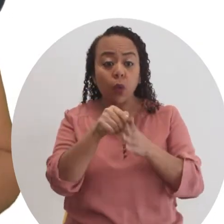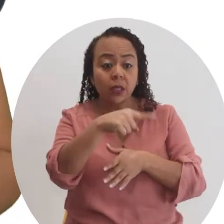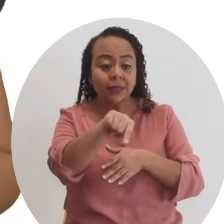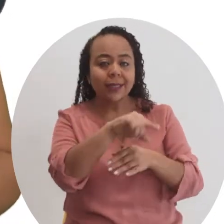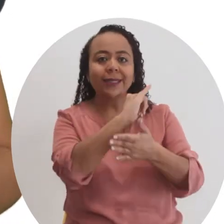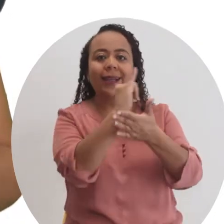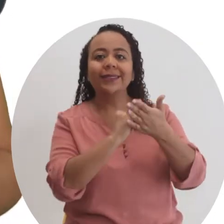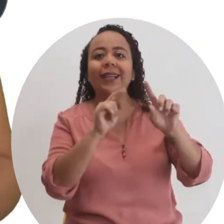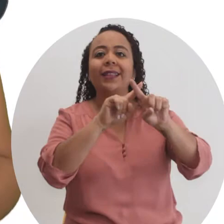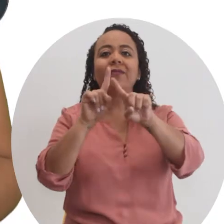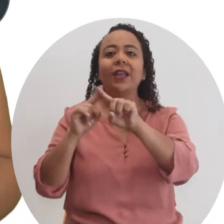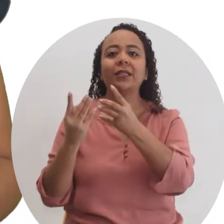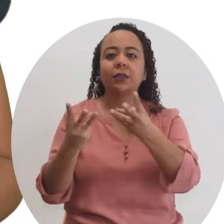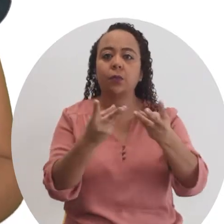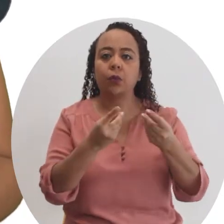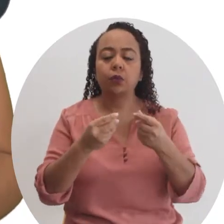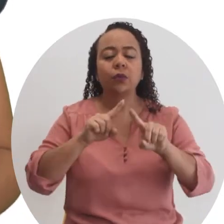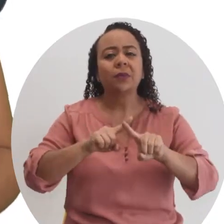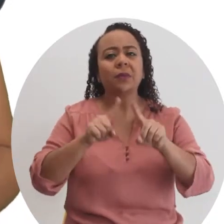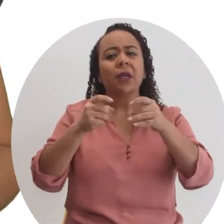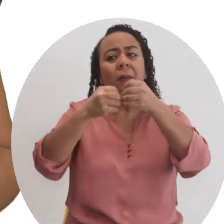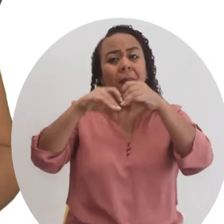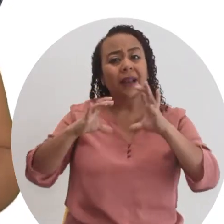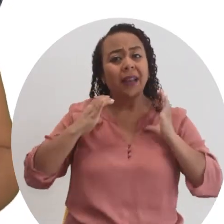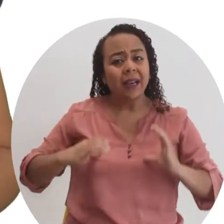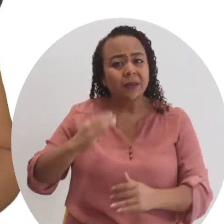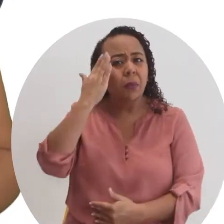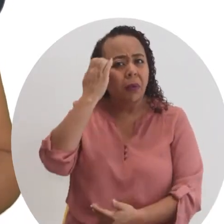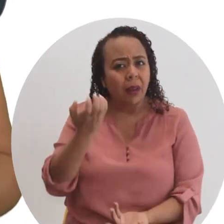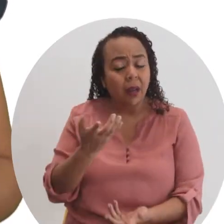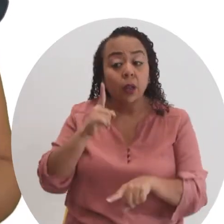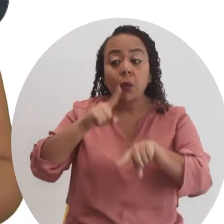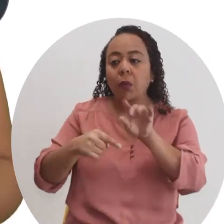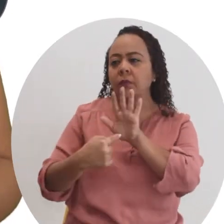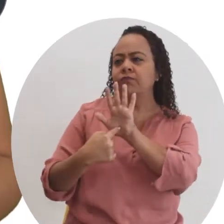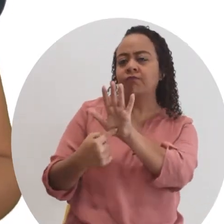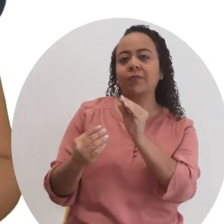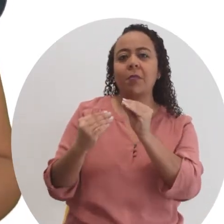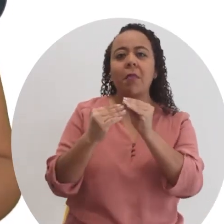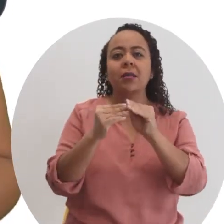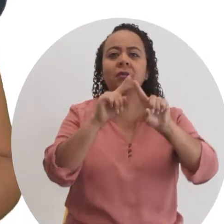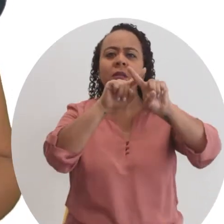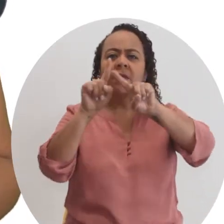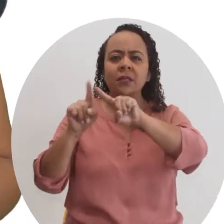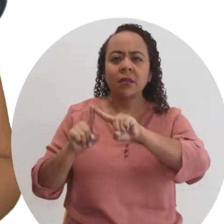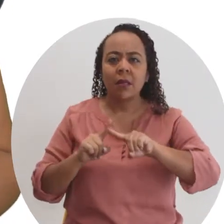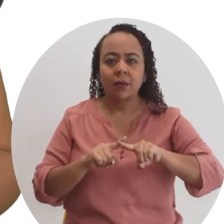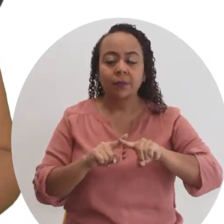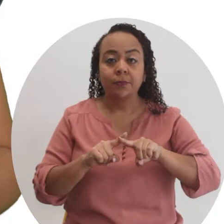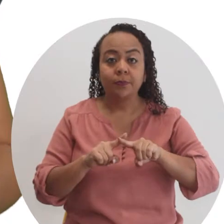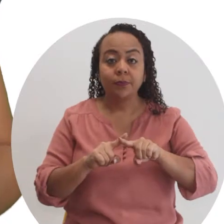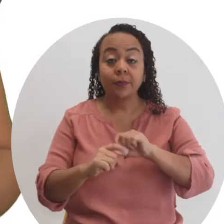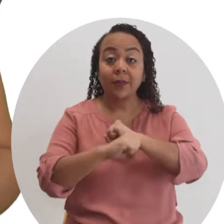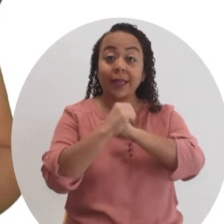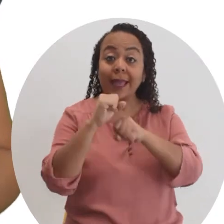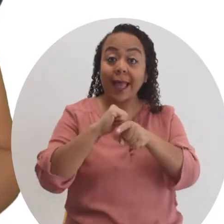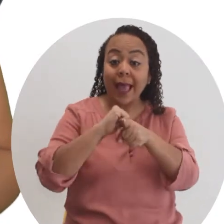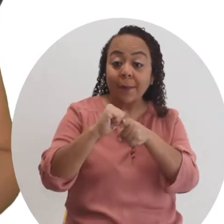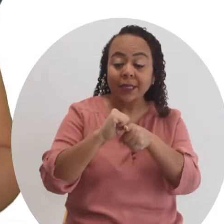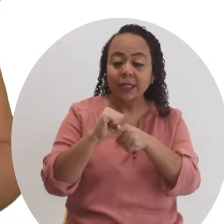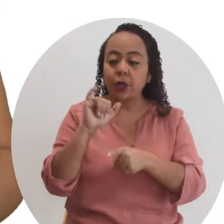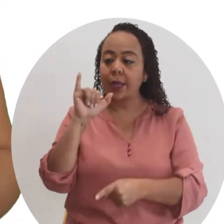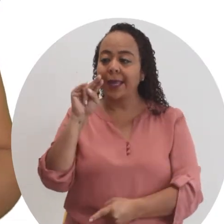son artesanas de diferentes productos, pero pierden clientela por no poder ofrecer mayor diversidad. En una